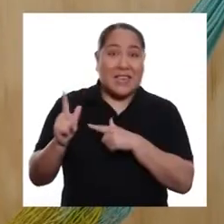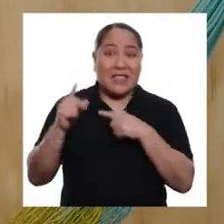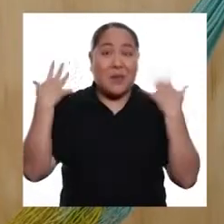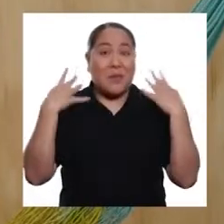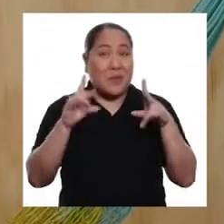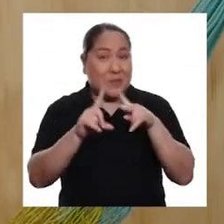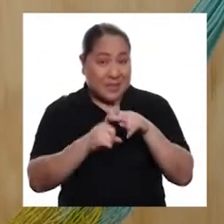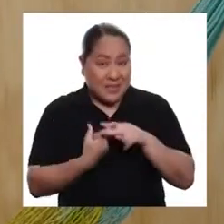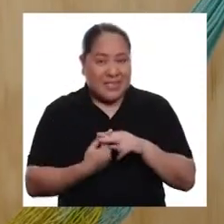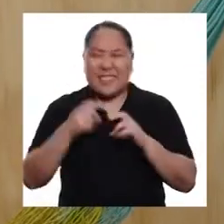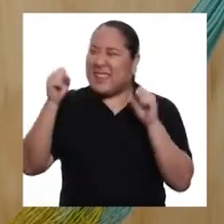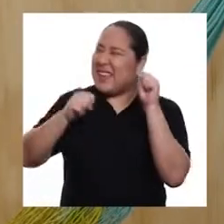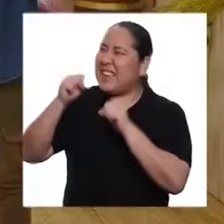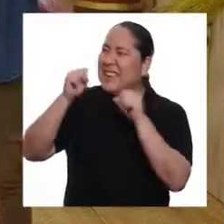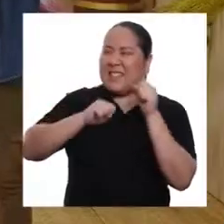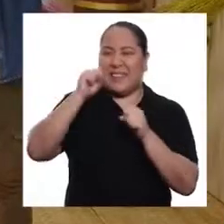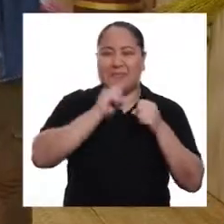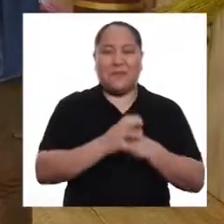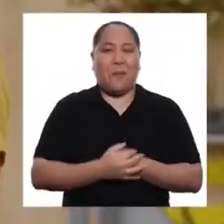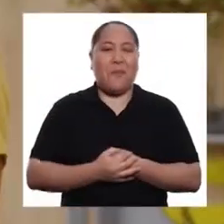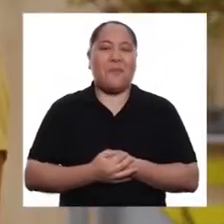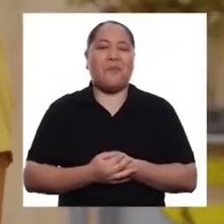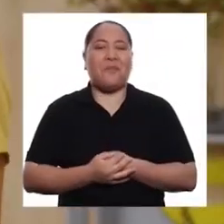listas y listos para empezar? ¡Sí!